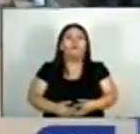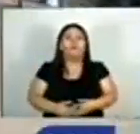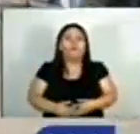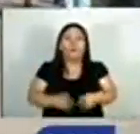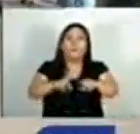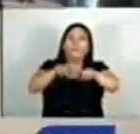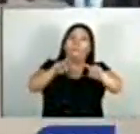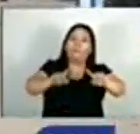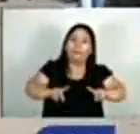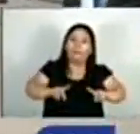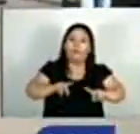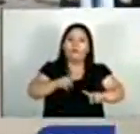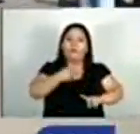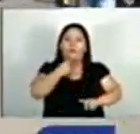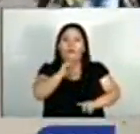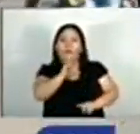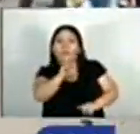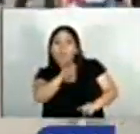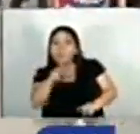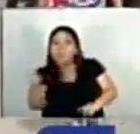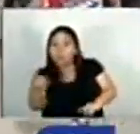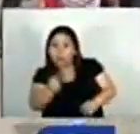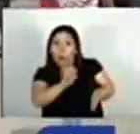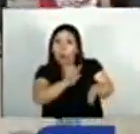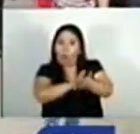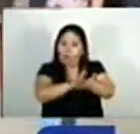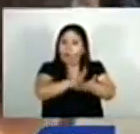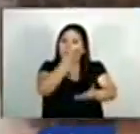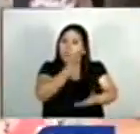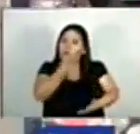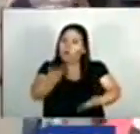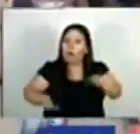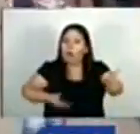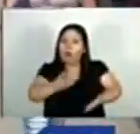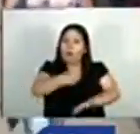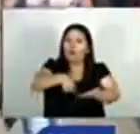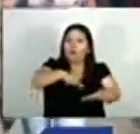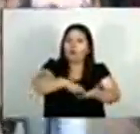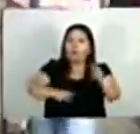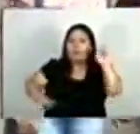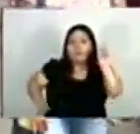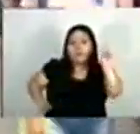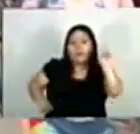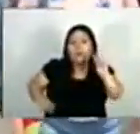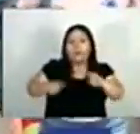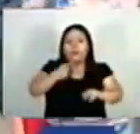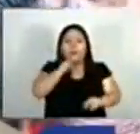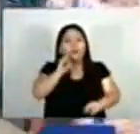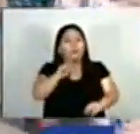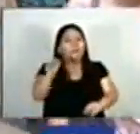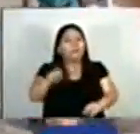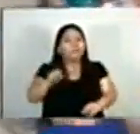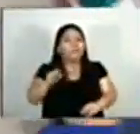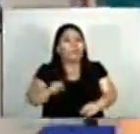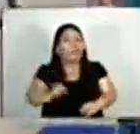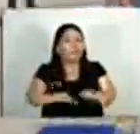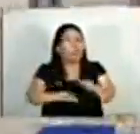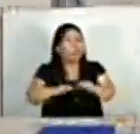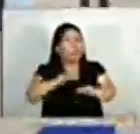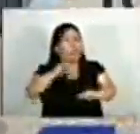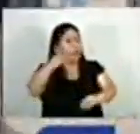Sin embargo, quienes a diario van a comprar al mercado central de la capital dicen que existe un excesivo